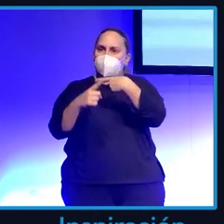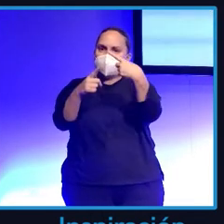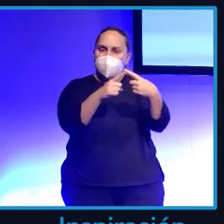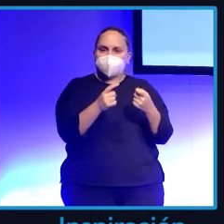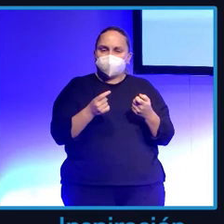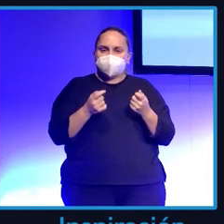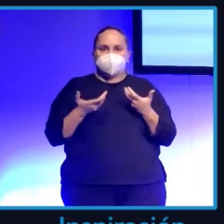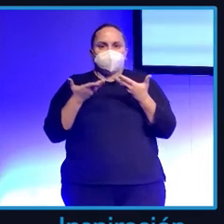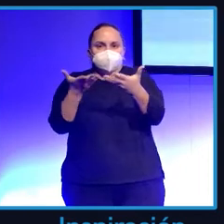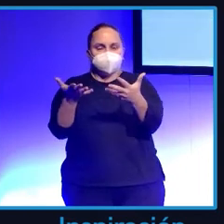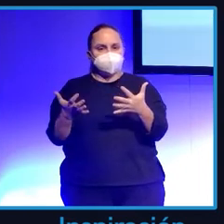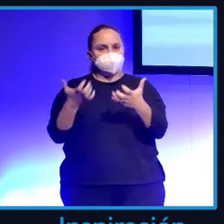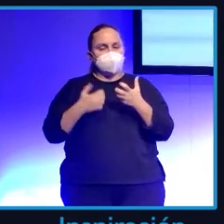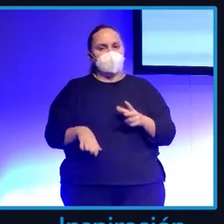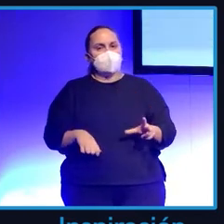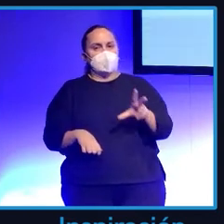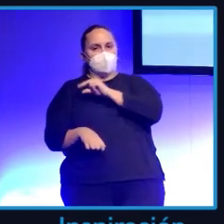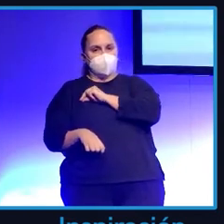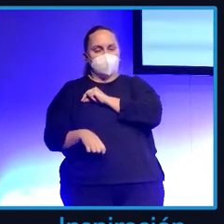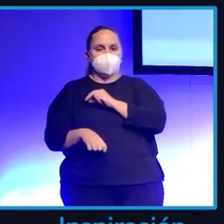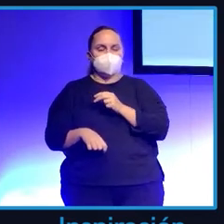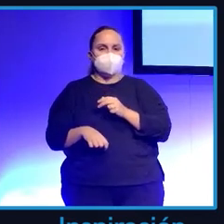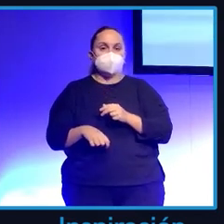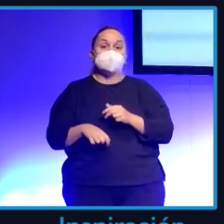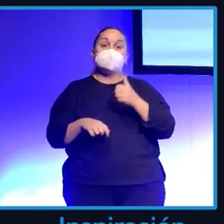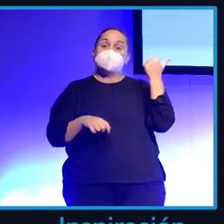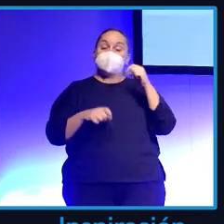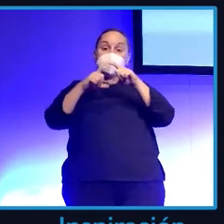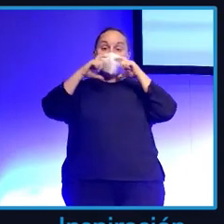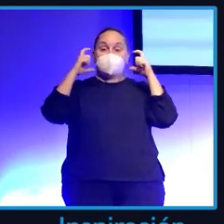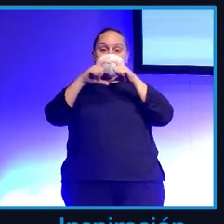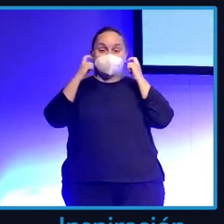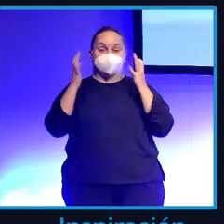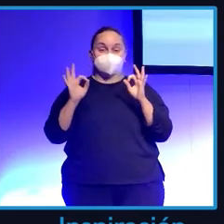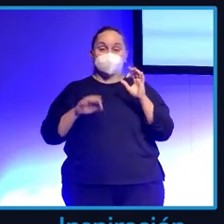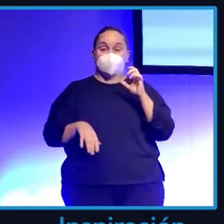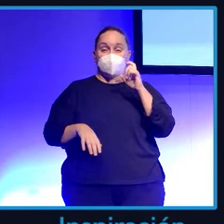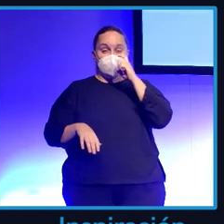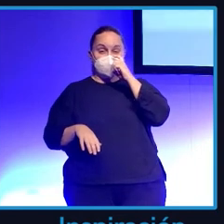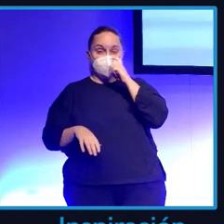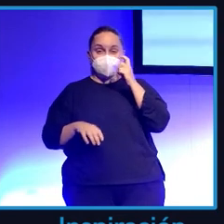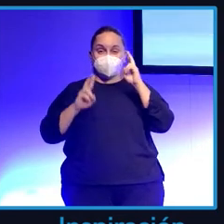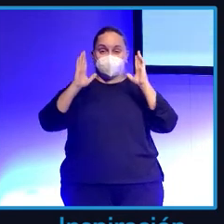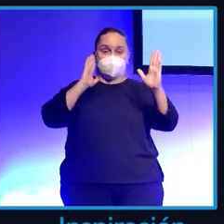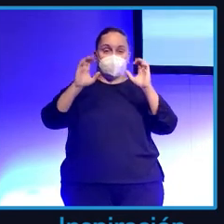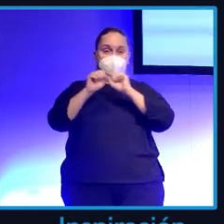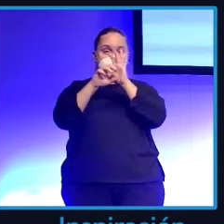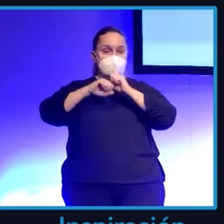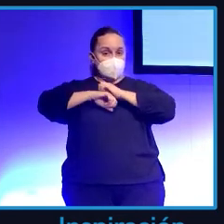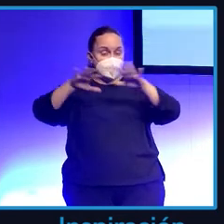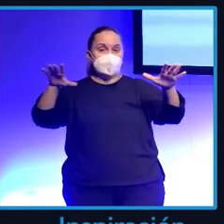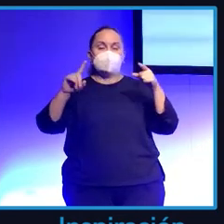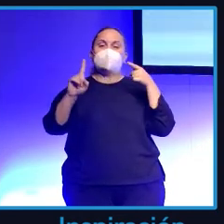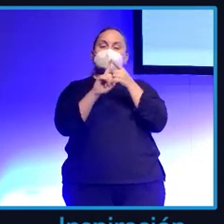El proyecto de las mascarillas surgió en junio de la pandemia cuando empezaron a haber una homologación para las